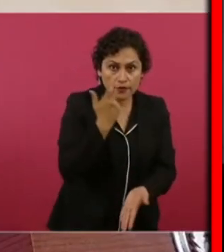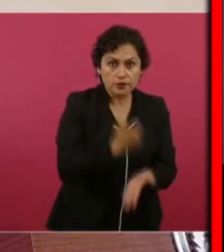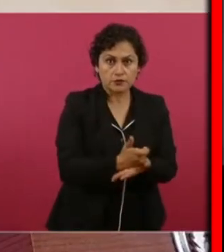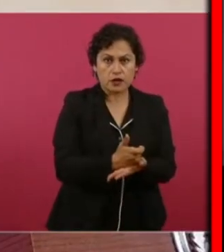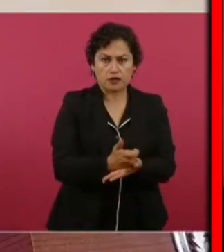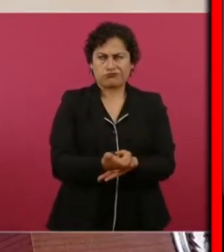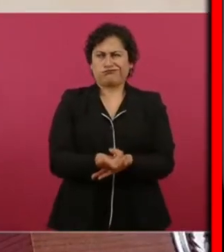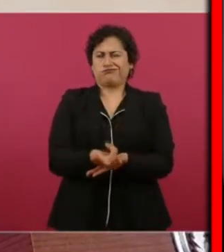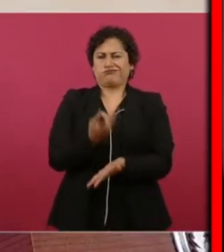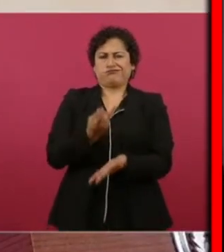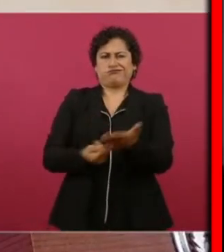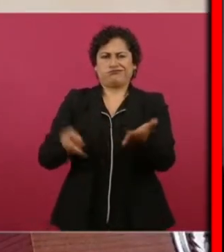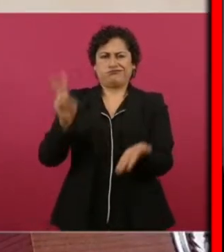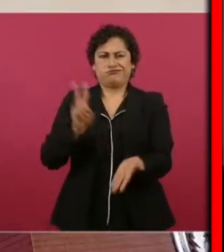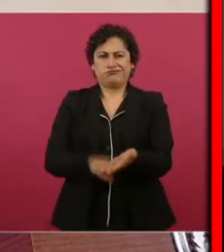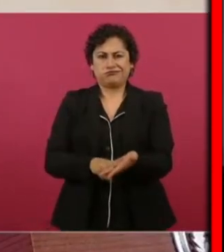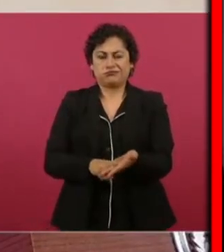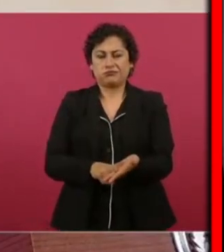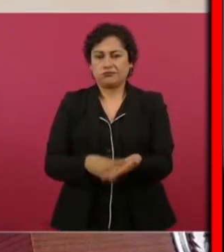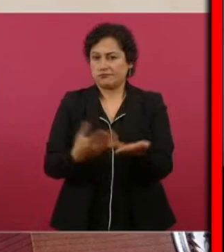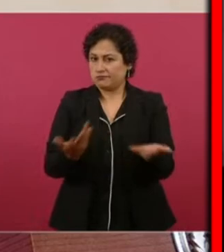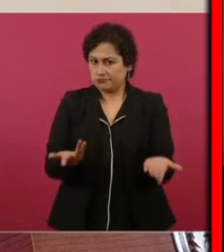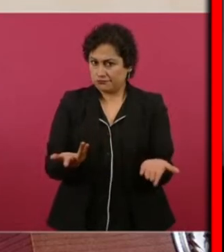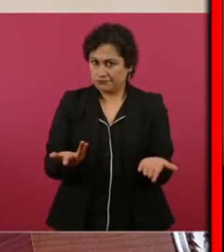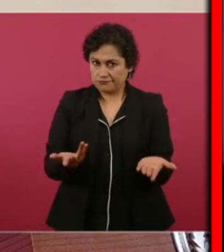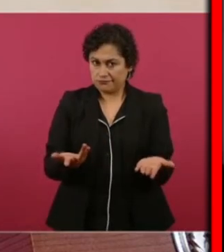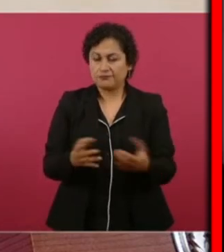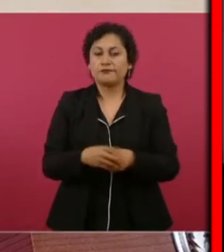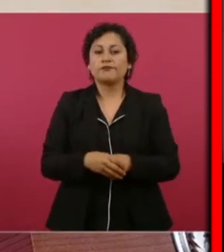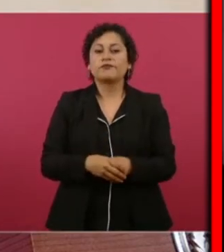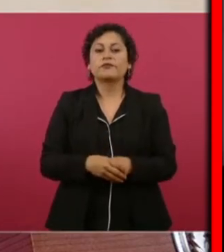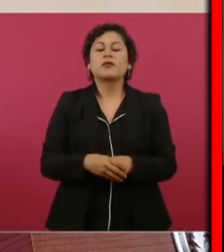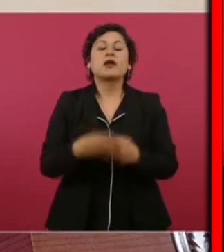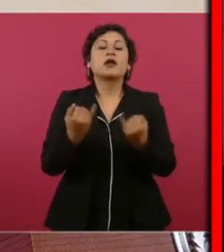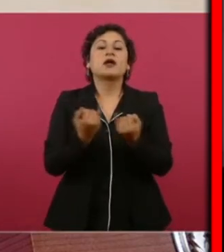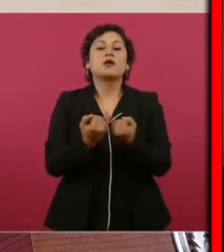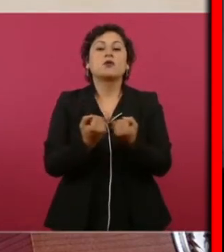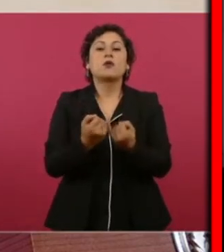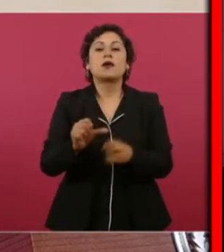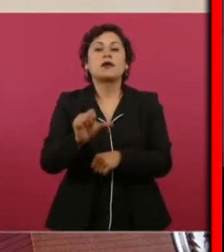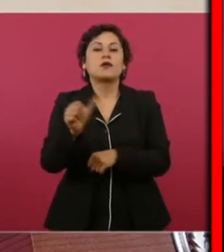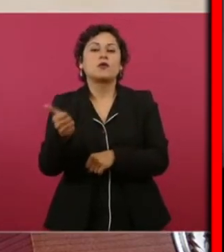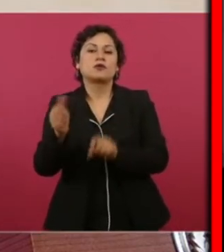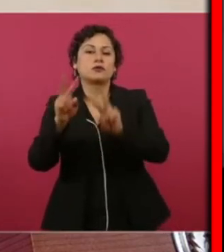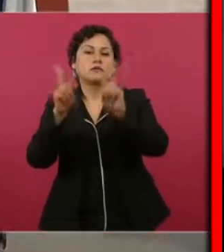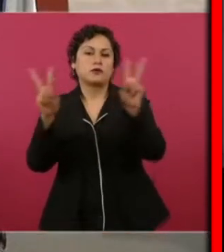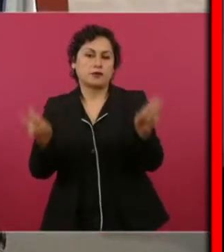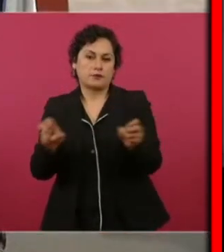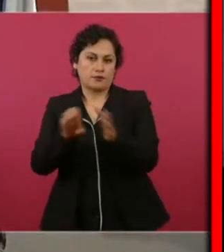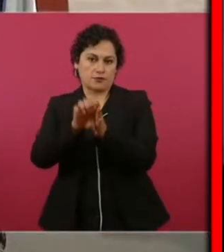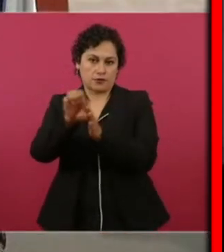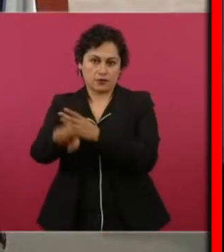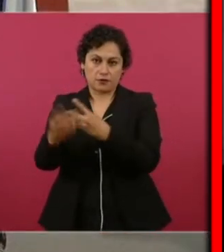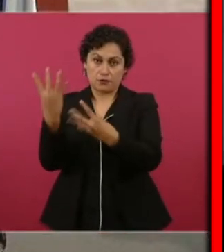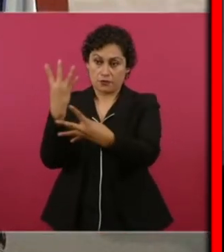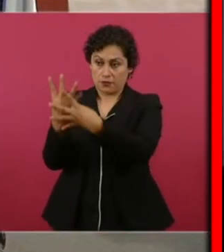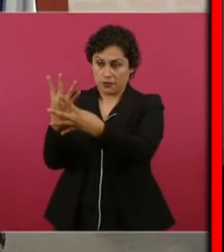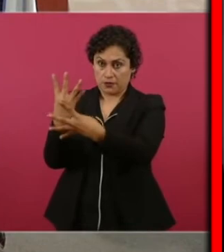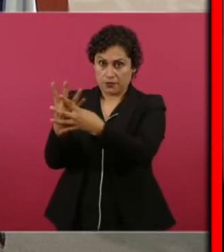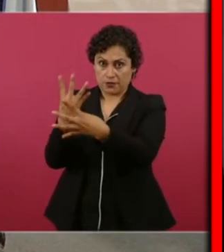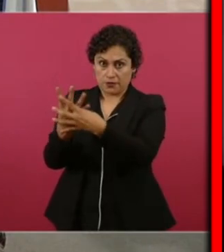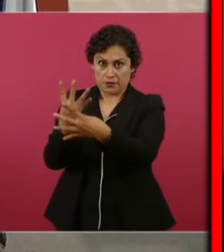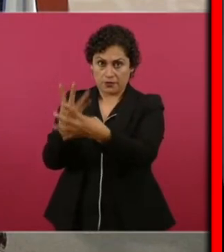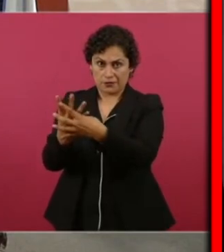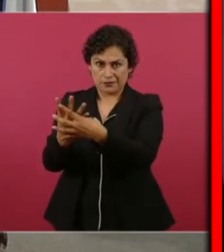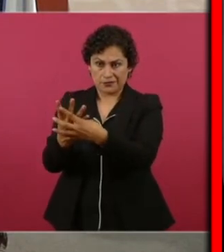pero lo mismo las cárceles, cómo